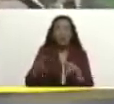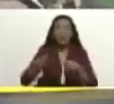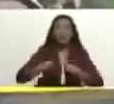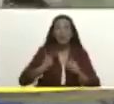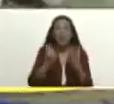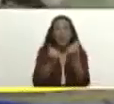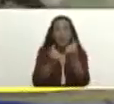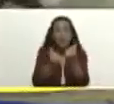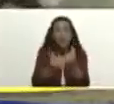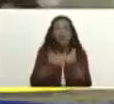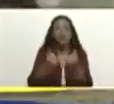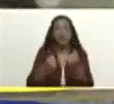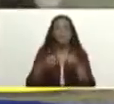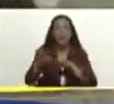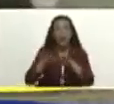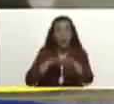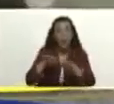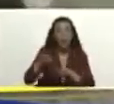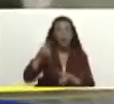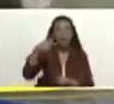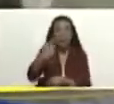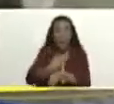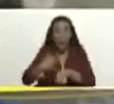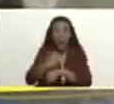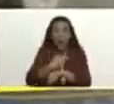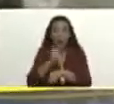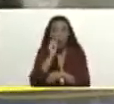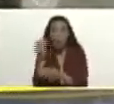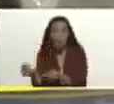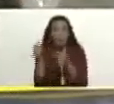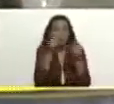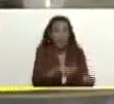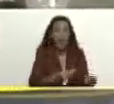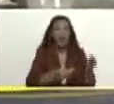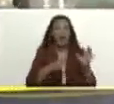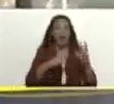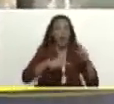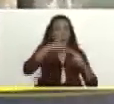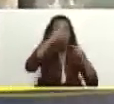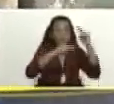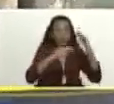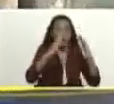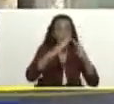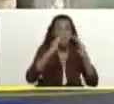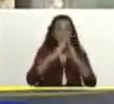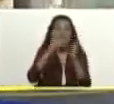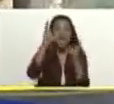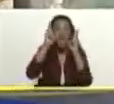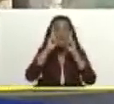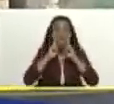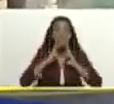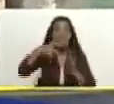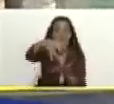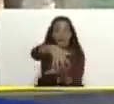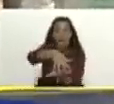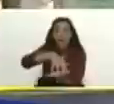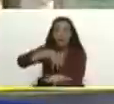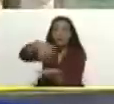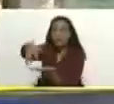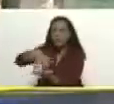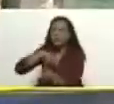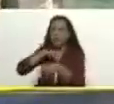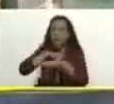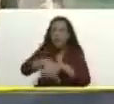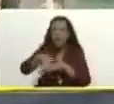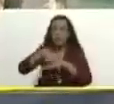recursos para Cogede para que el gobernador siga con las viviendas con las limpiezas de los canales hidro los drenajes